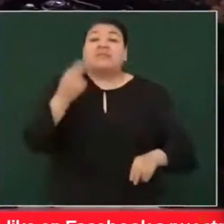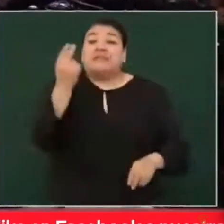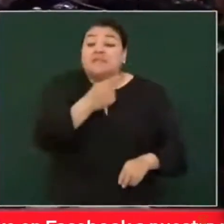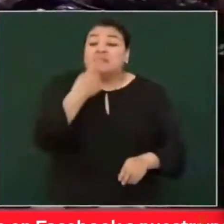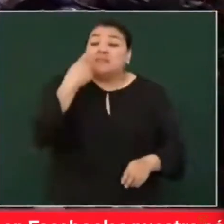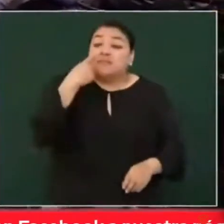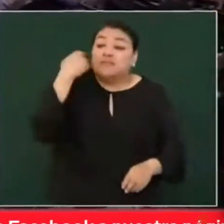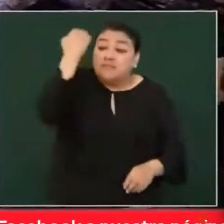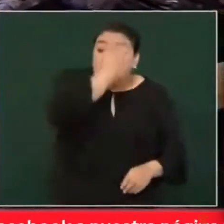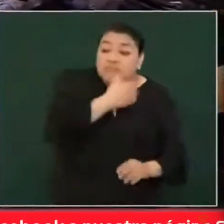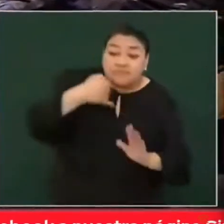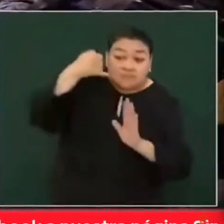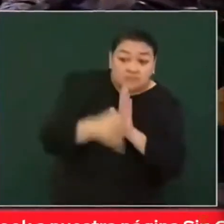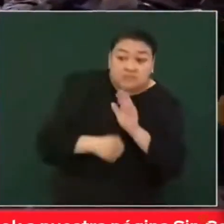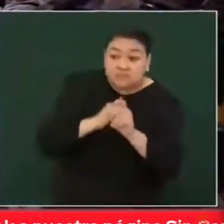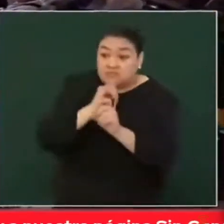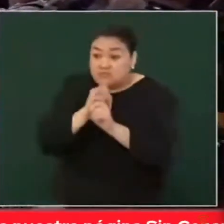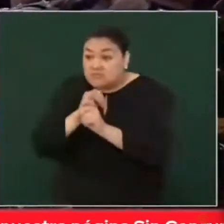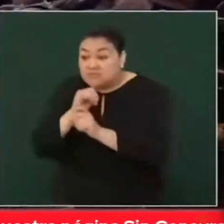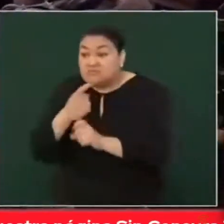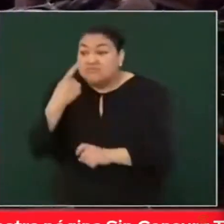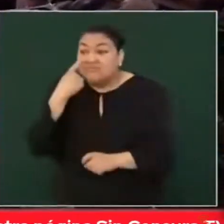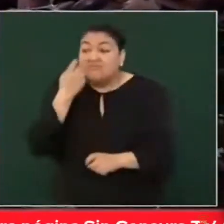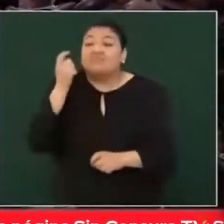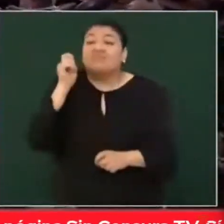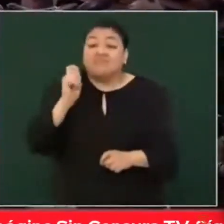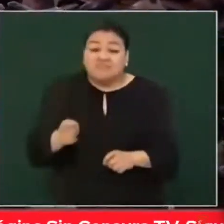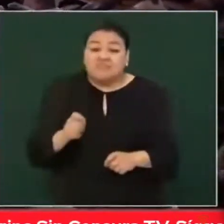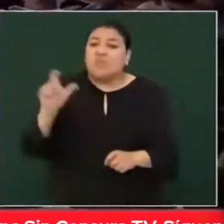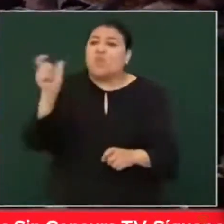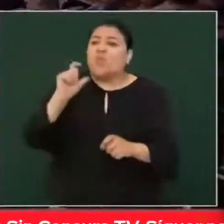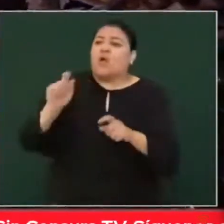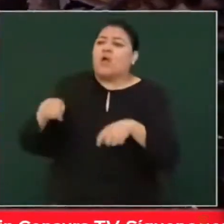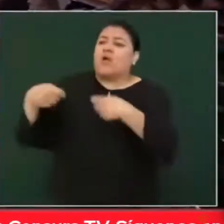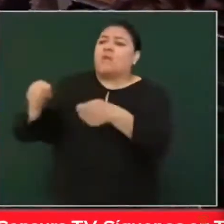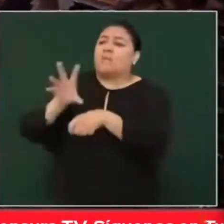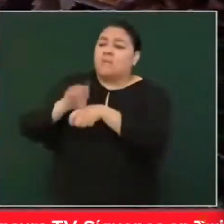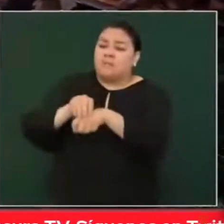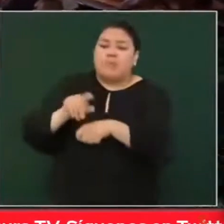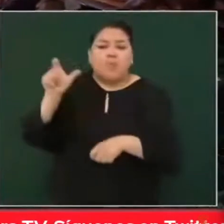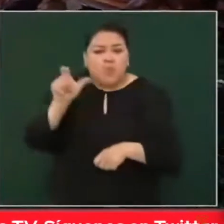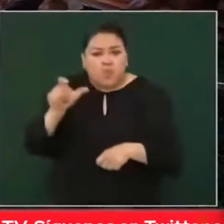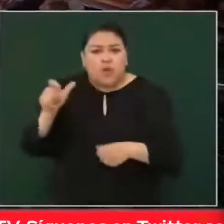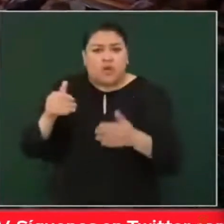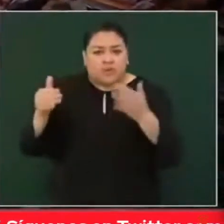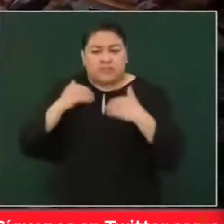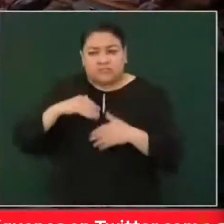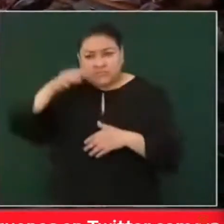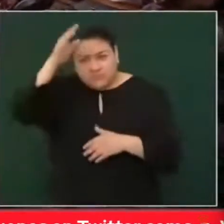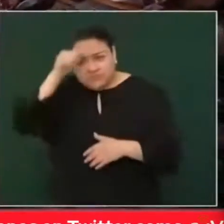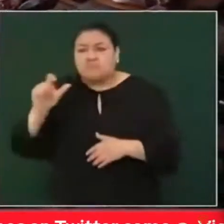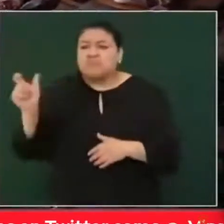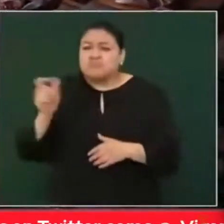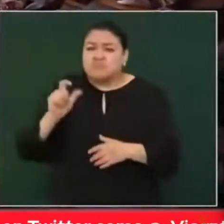ver de qué se trata, de cuándo se dio ese contrato, ese convenio,